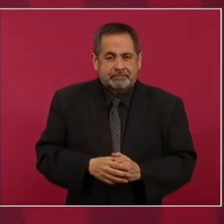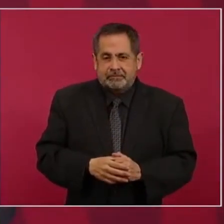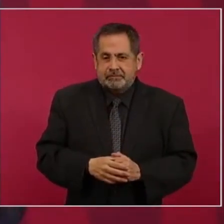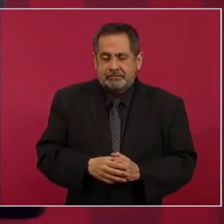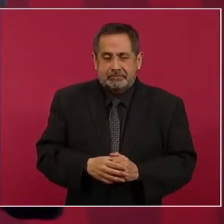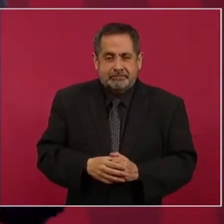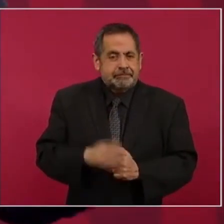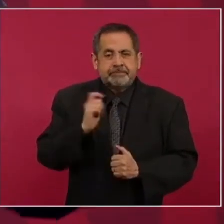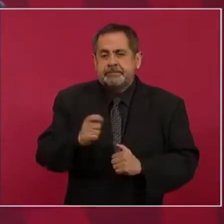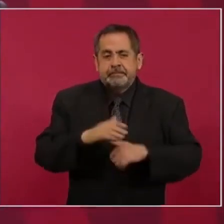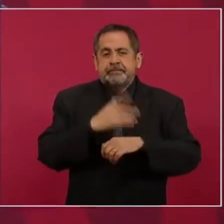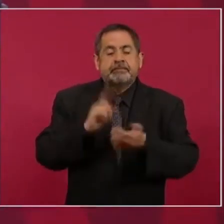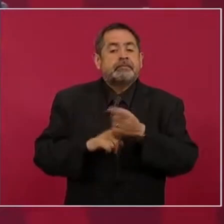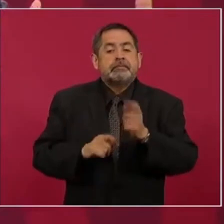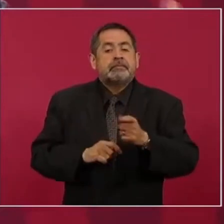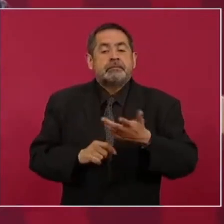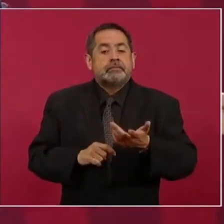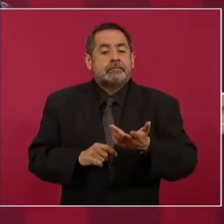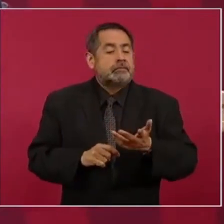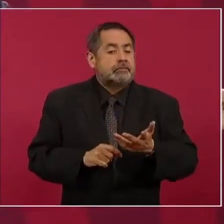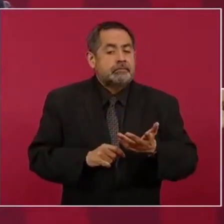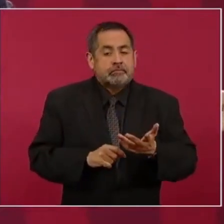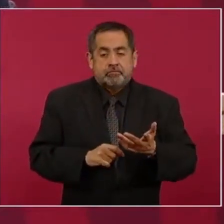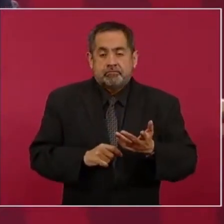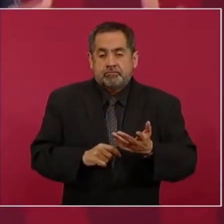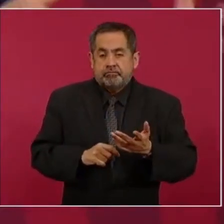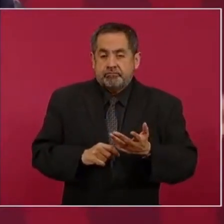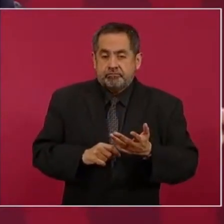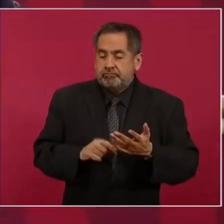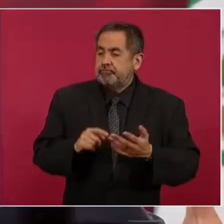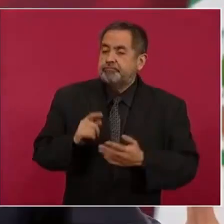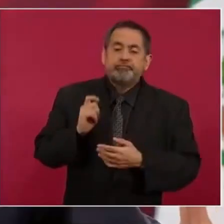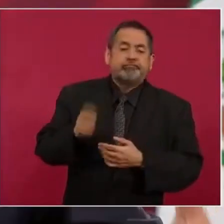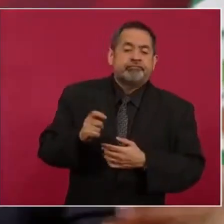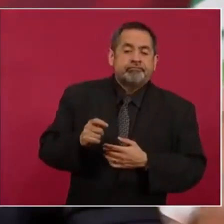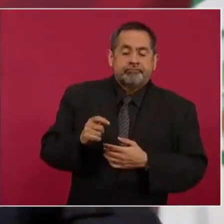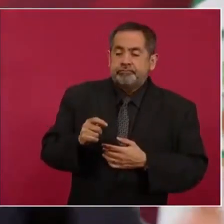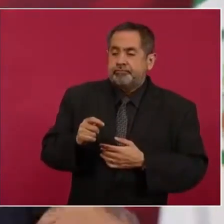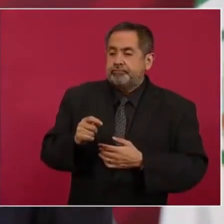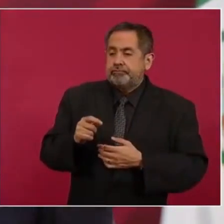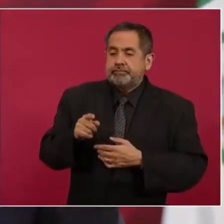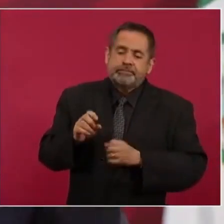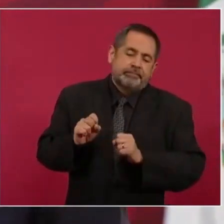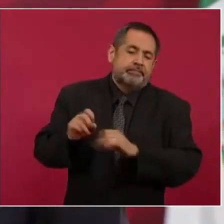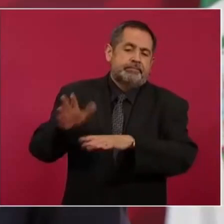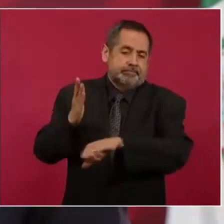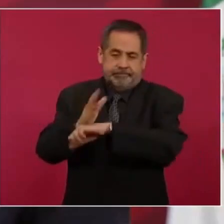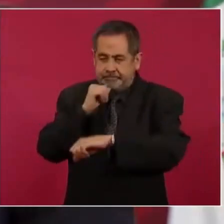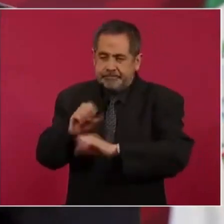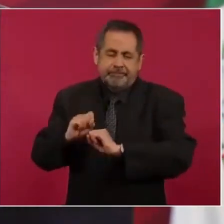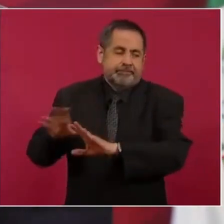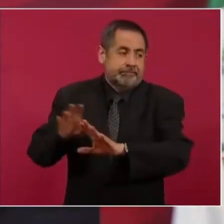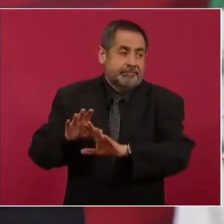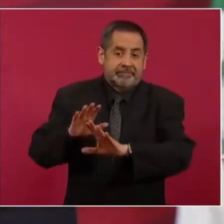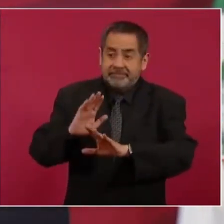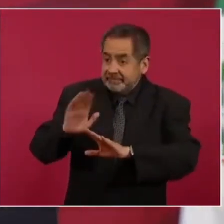Porque no sólo se quedó en la parte de la impunidad, sino